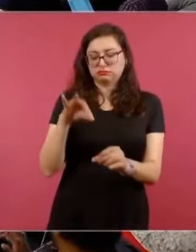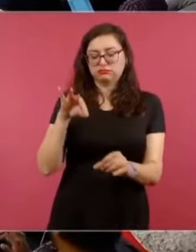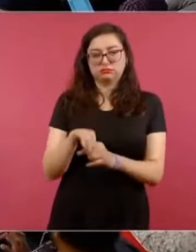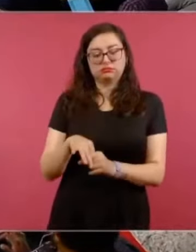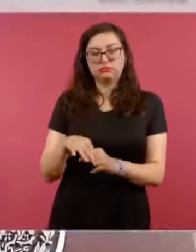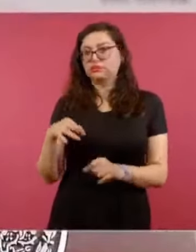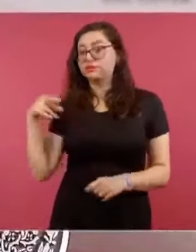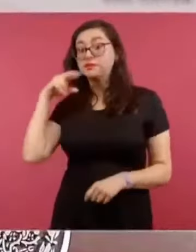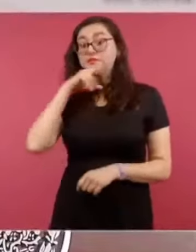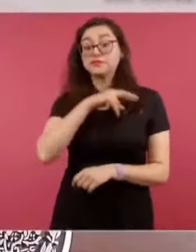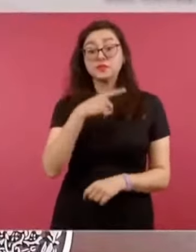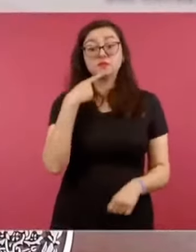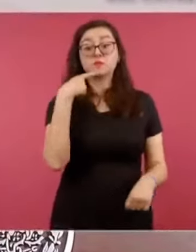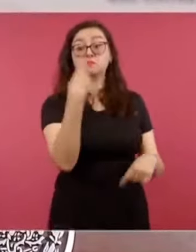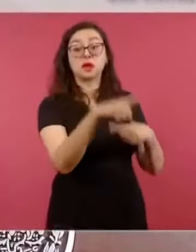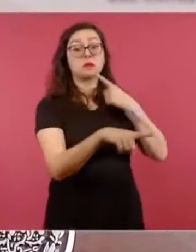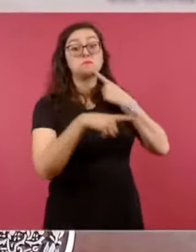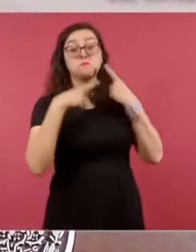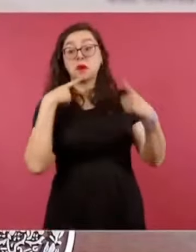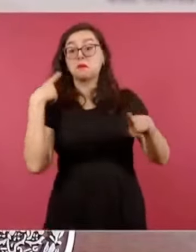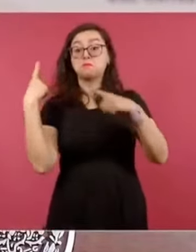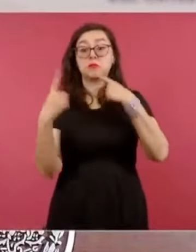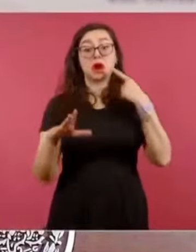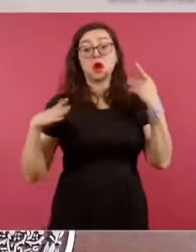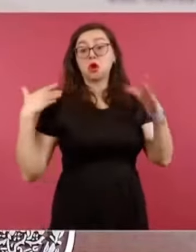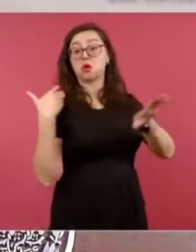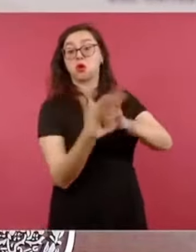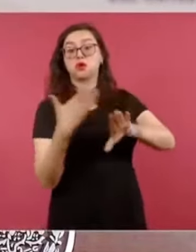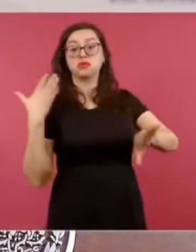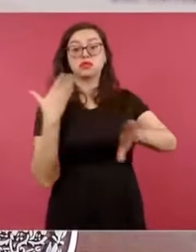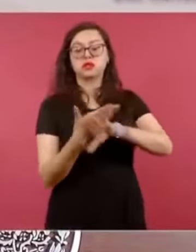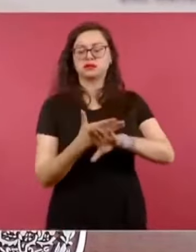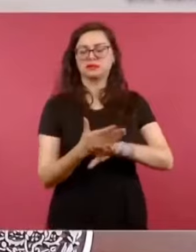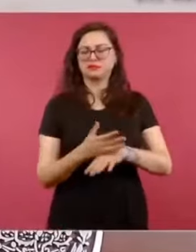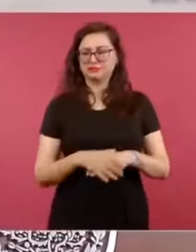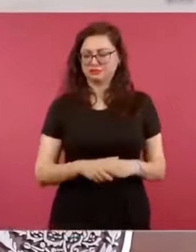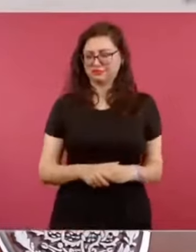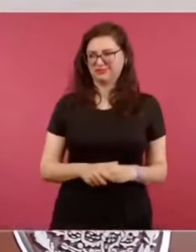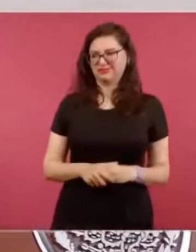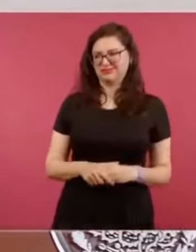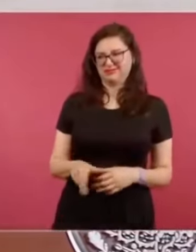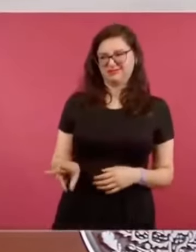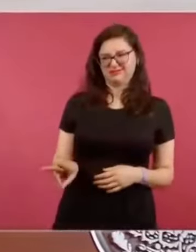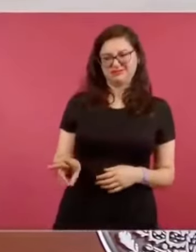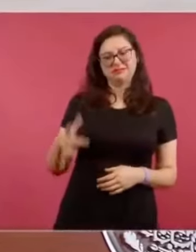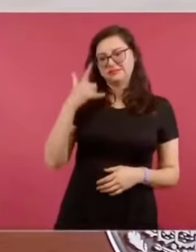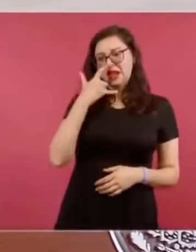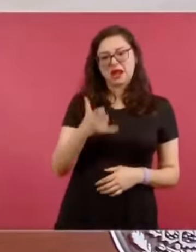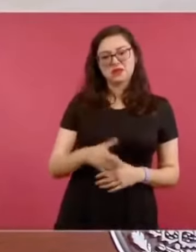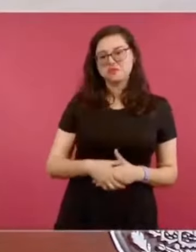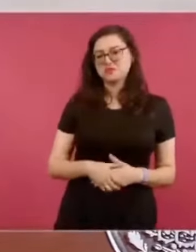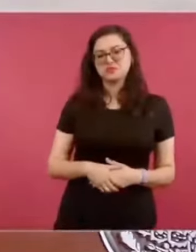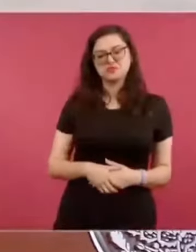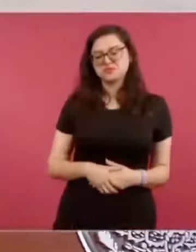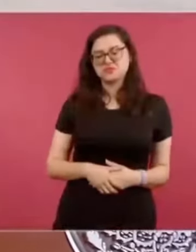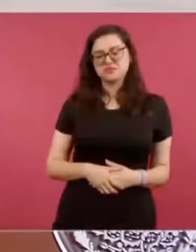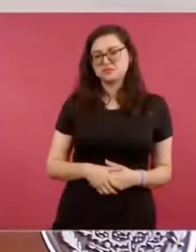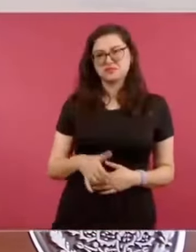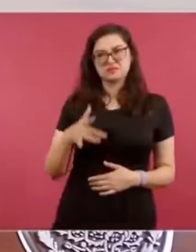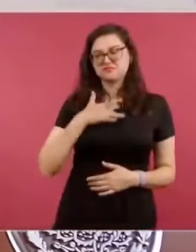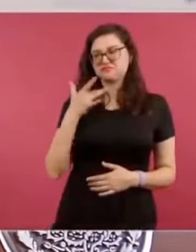a un candidato en un asunto que